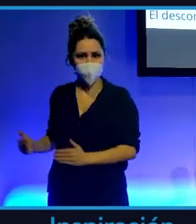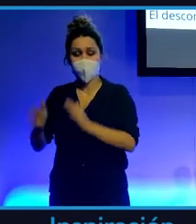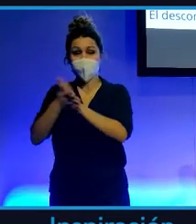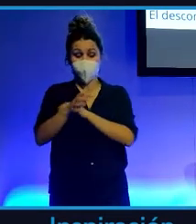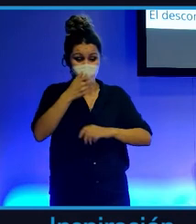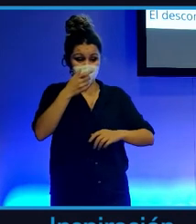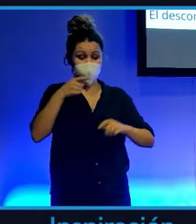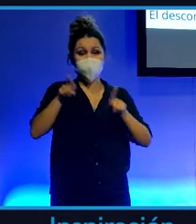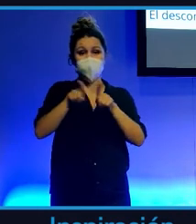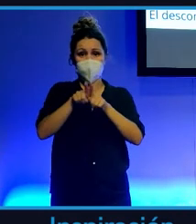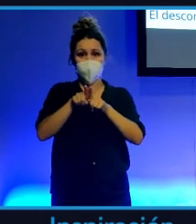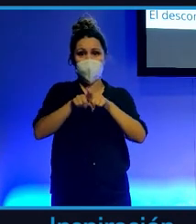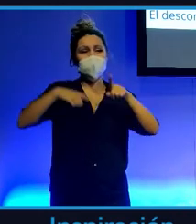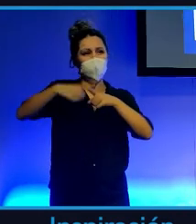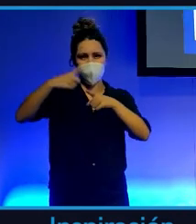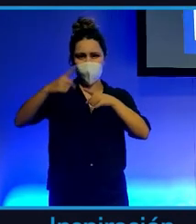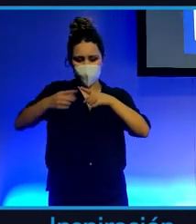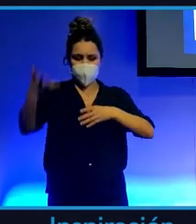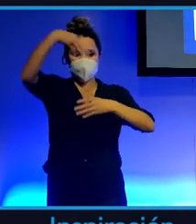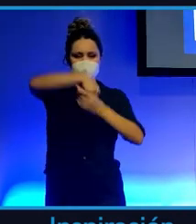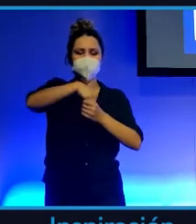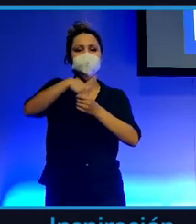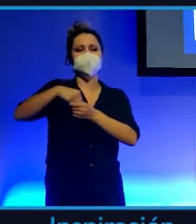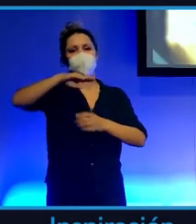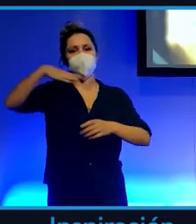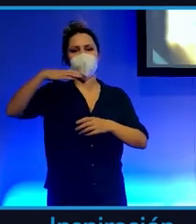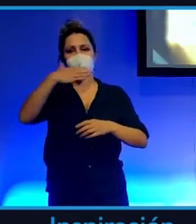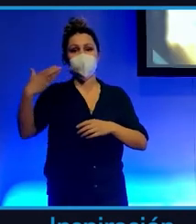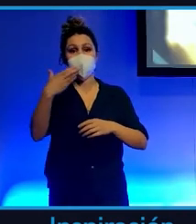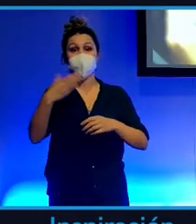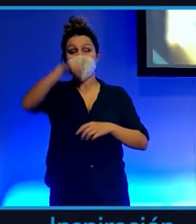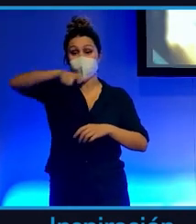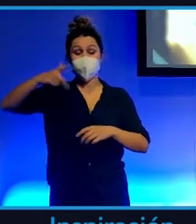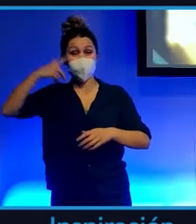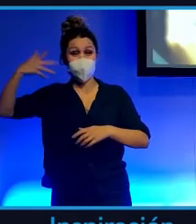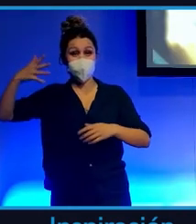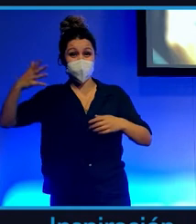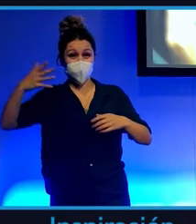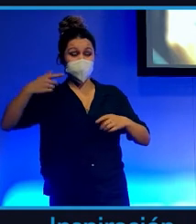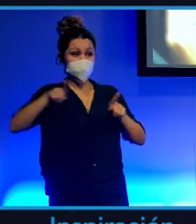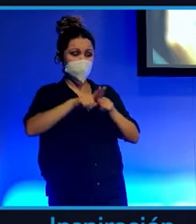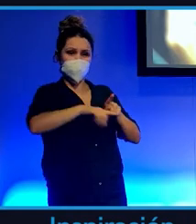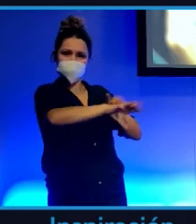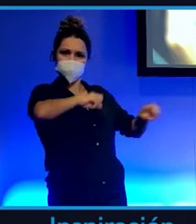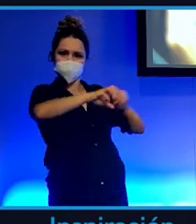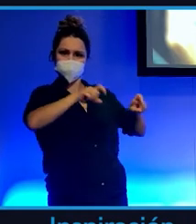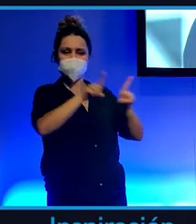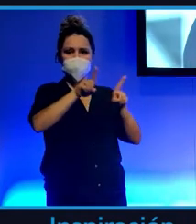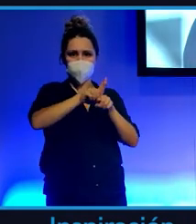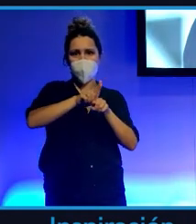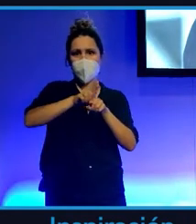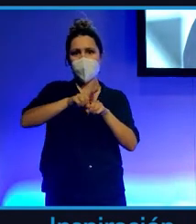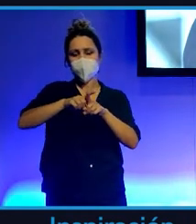se están construyendo sobre Bitcoin. Está invirtiendo un montón de gente súper conocida que ya está validando Bitcoin como activo de inversión.